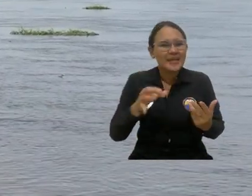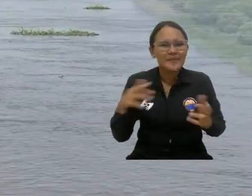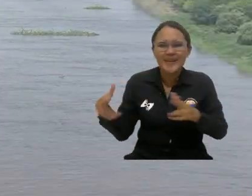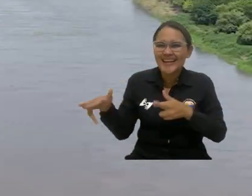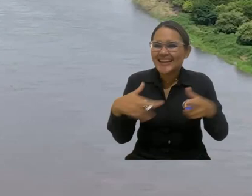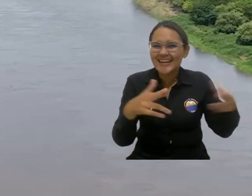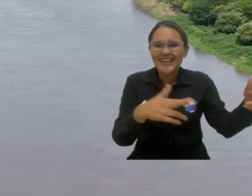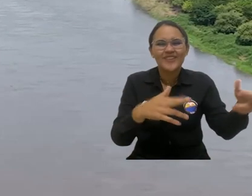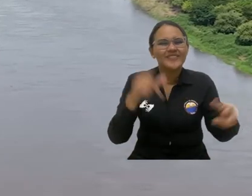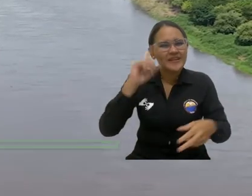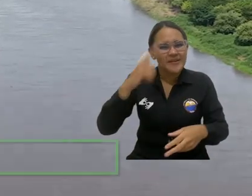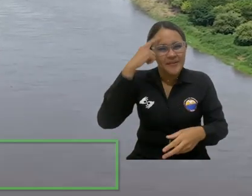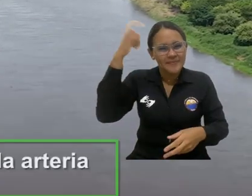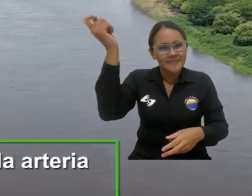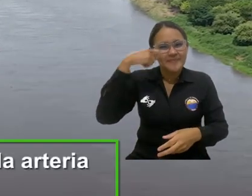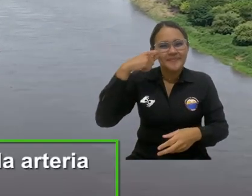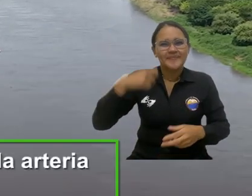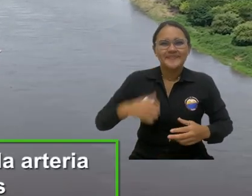siempre refrescarse.